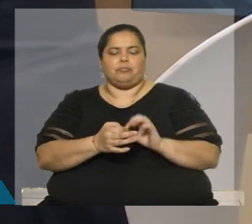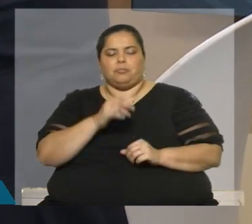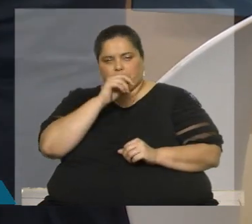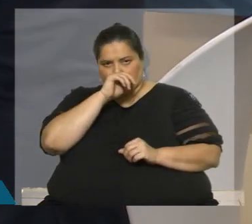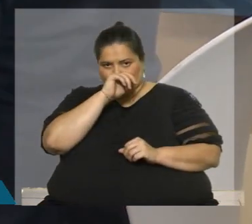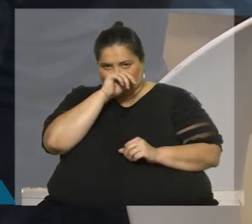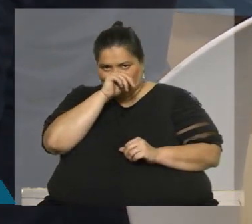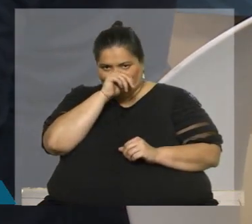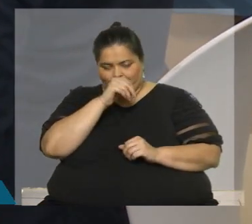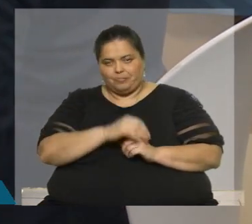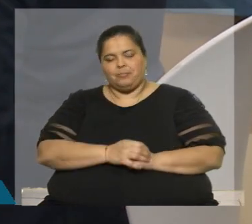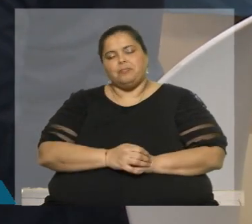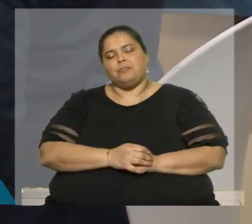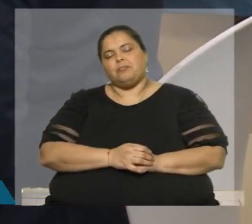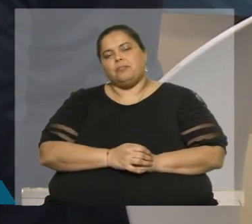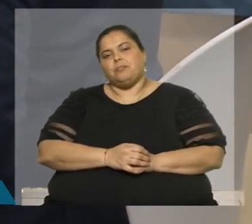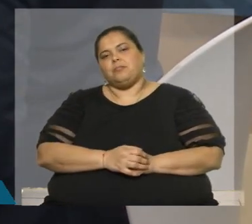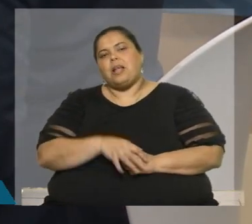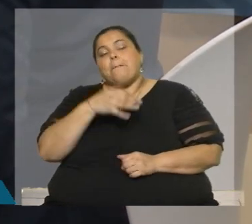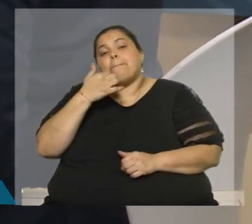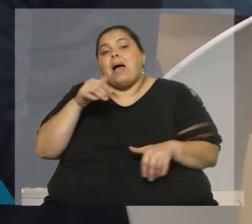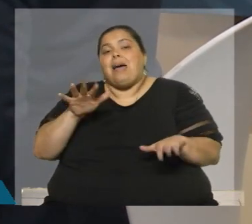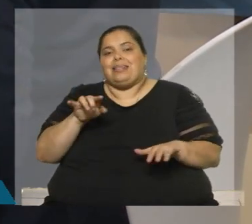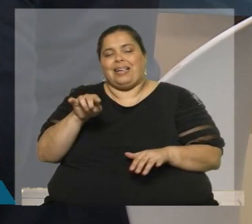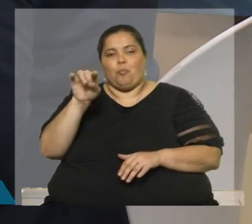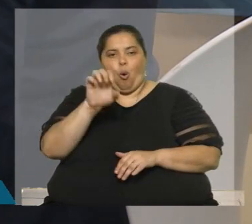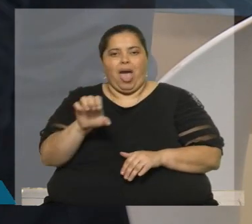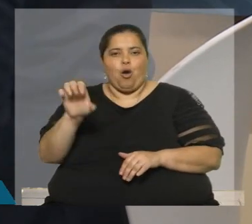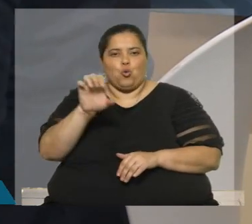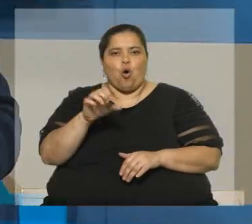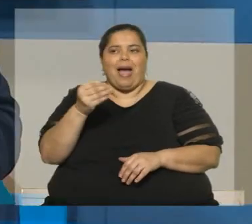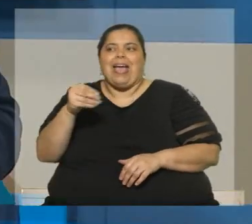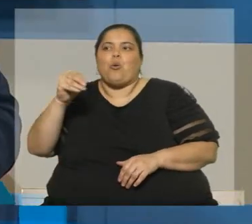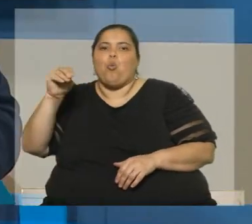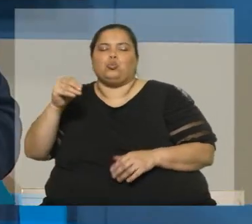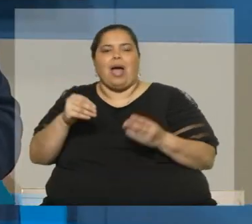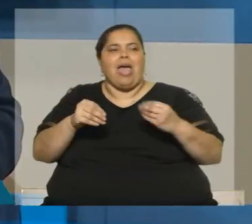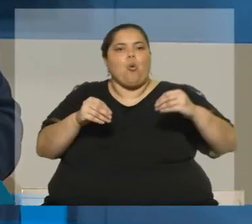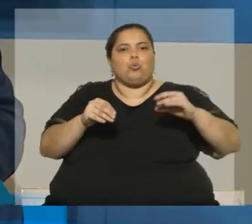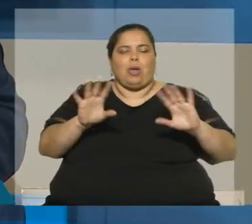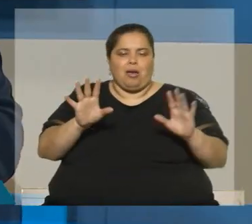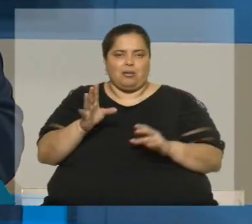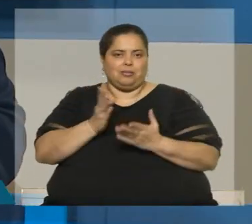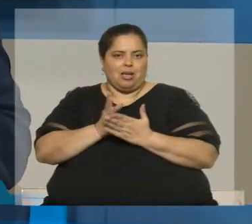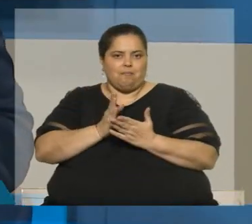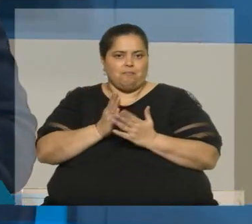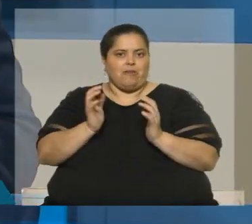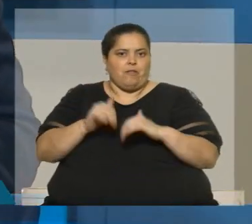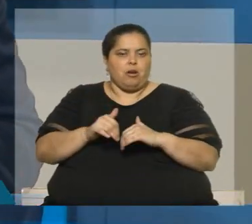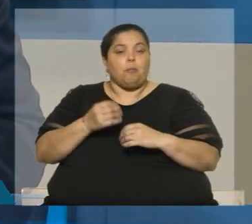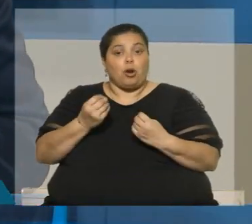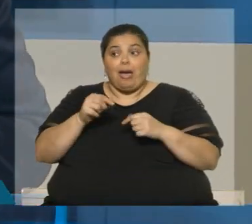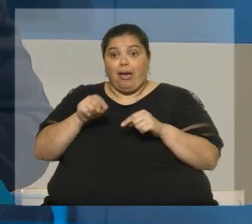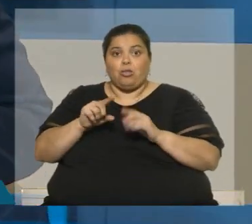poniendo siempre alguna excusa y aparece algo y se frustra. No, no, no da la sensación. Es la realidad. Los responsables de que el